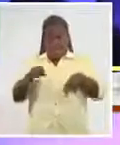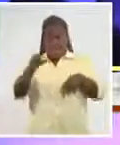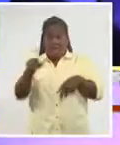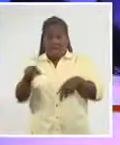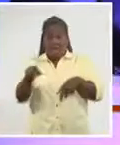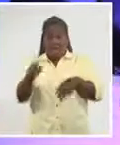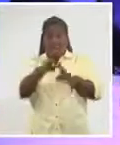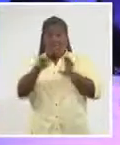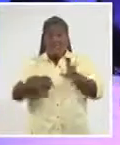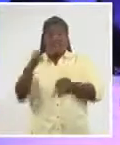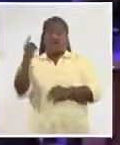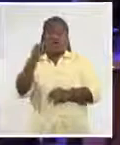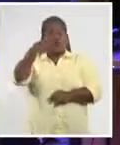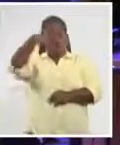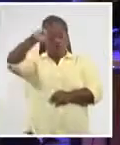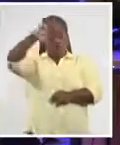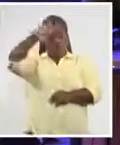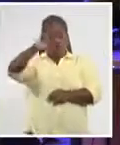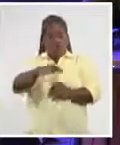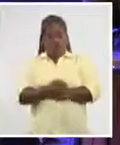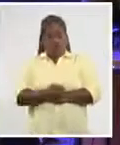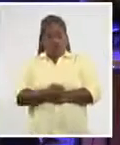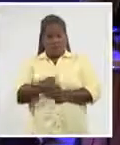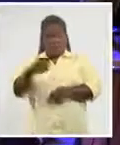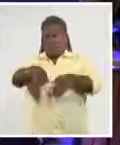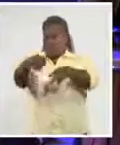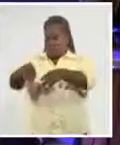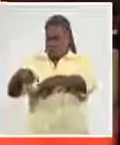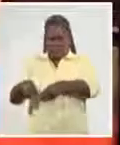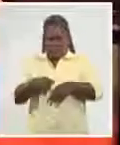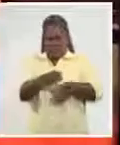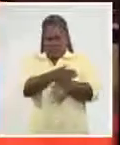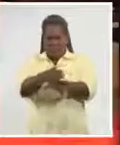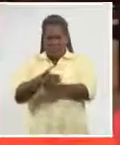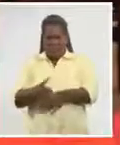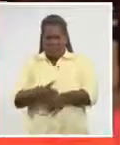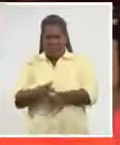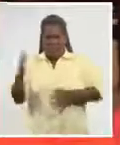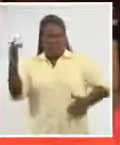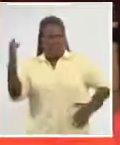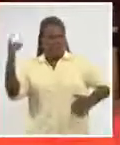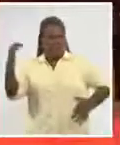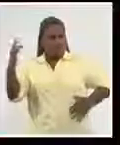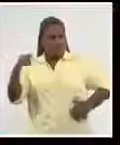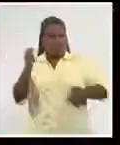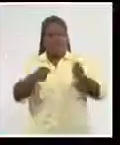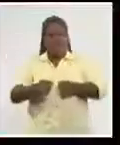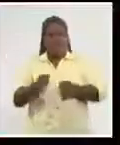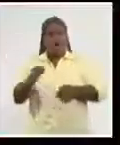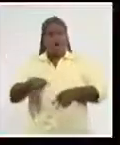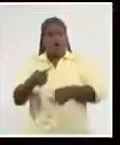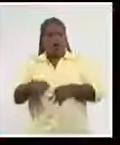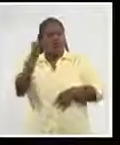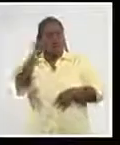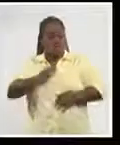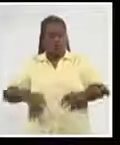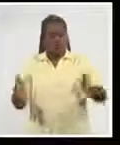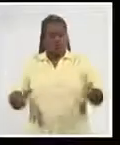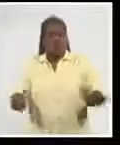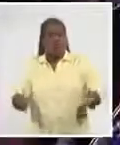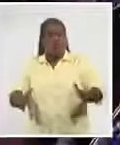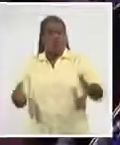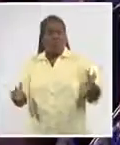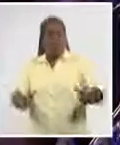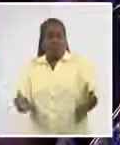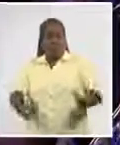a Rolando Luna, Oliver Vardés, Gastón Joya, José Ángel Blanco, Adonis Panter y Brenda Navarrete. Una presentación en la que se hizo